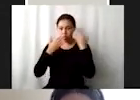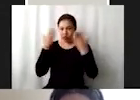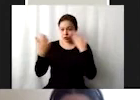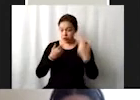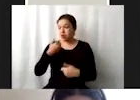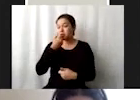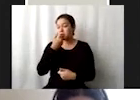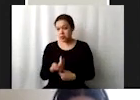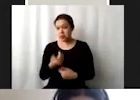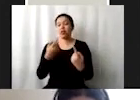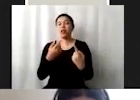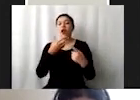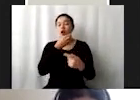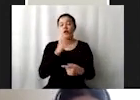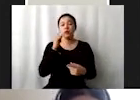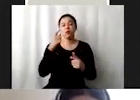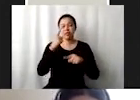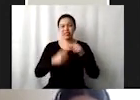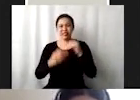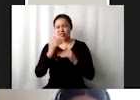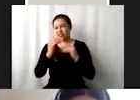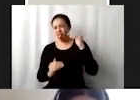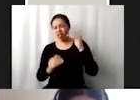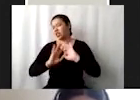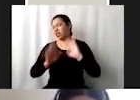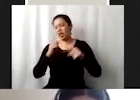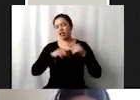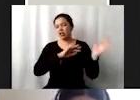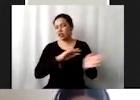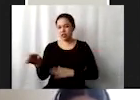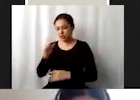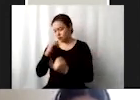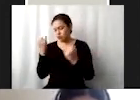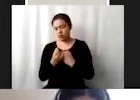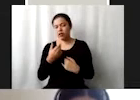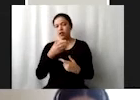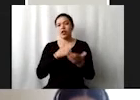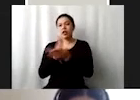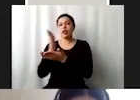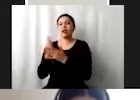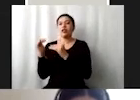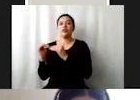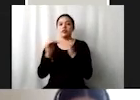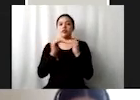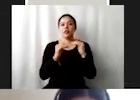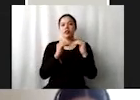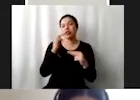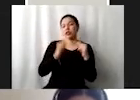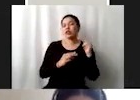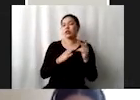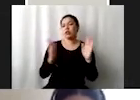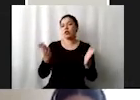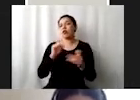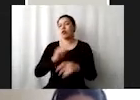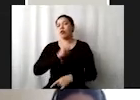eliminar disparidades de género en la educación, asegurar el acceso igualitario a todos los niveles de la enseñanza y formación profesional.